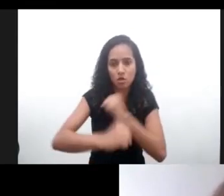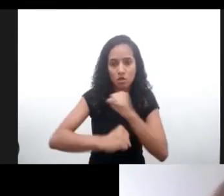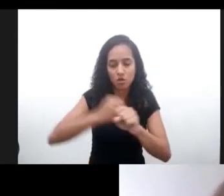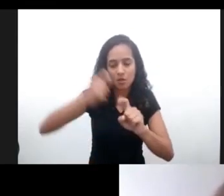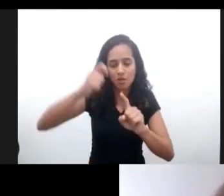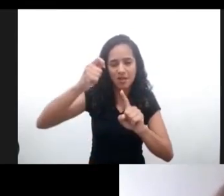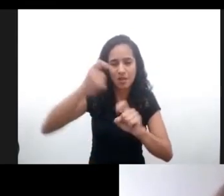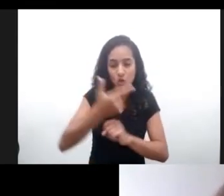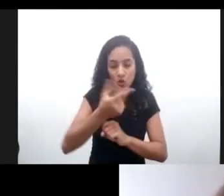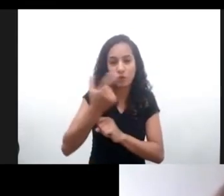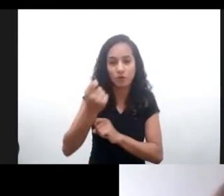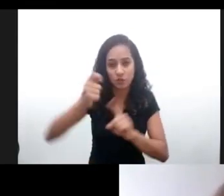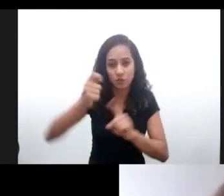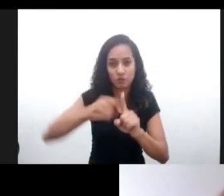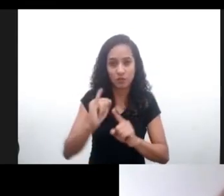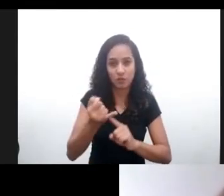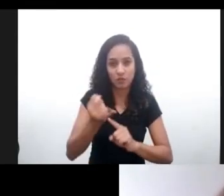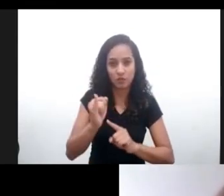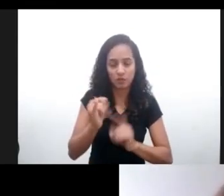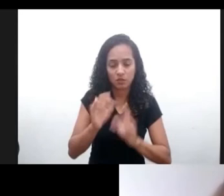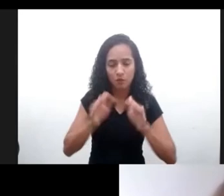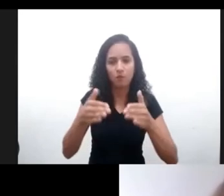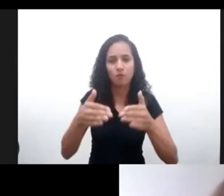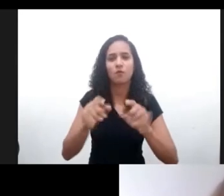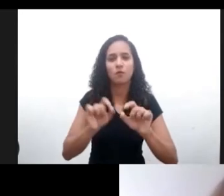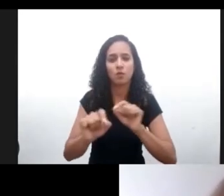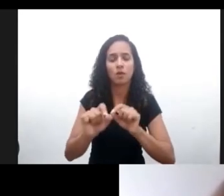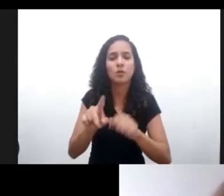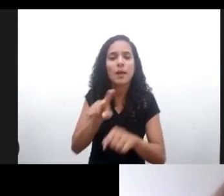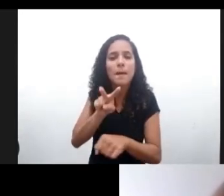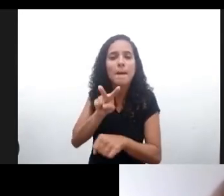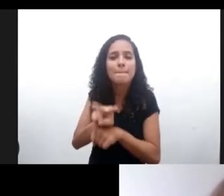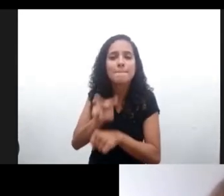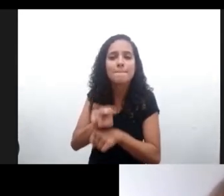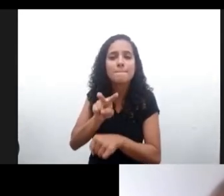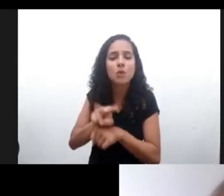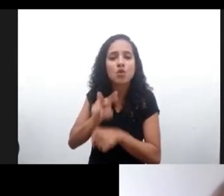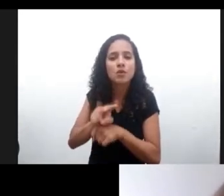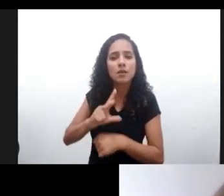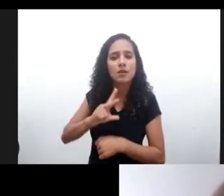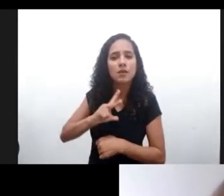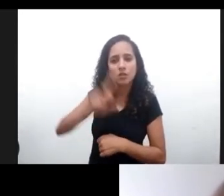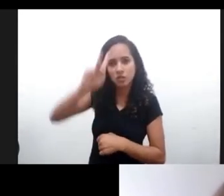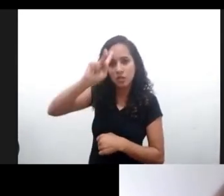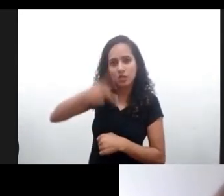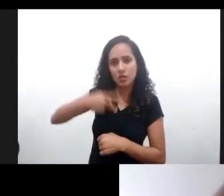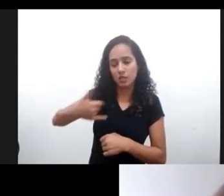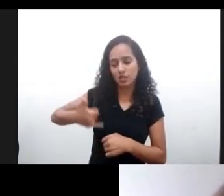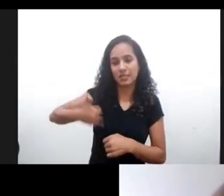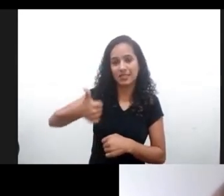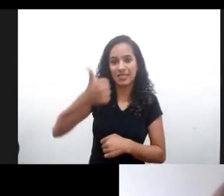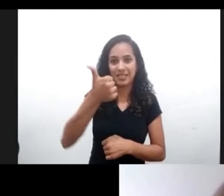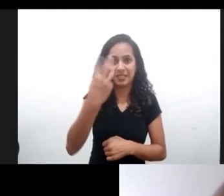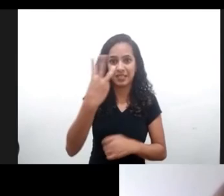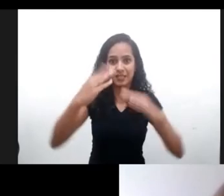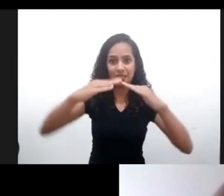destinada a proteger la privacidad de los niños menores de 13 años respecto de los avisos publicitarios personalizados, o el Reglamento General